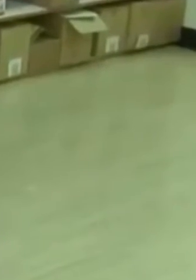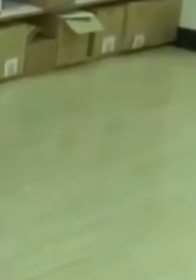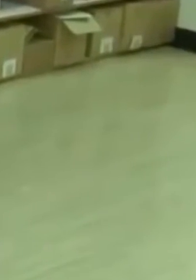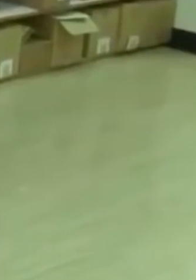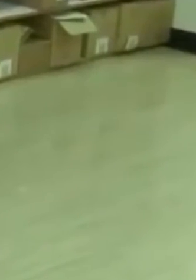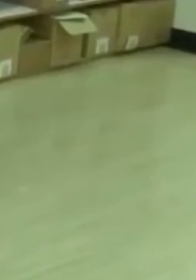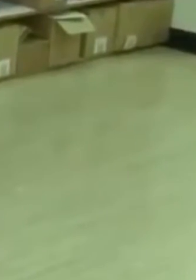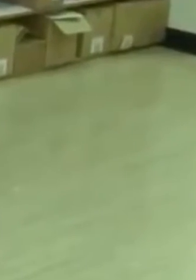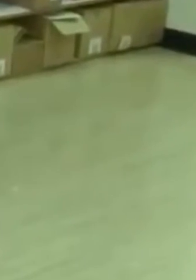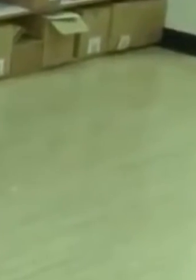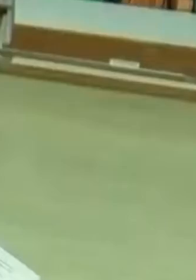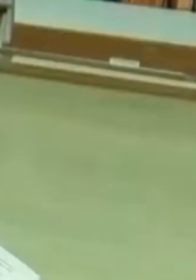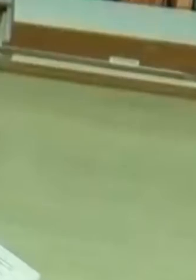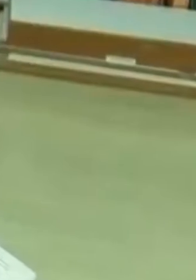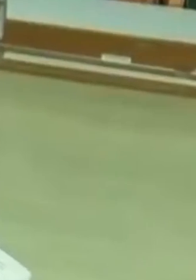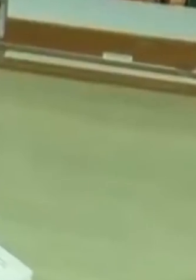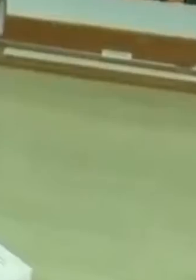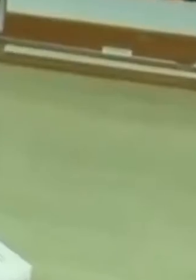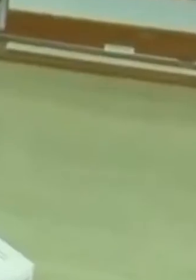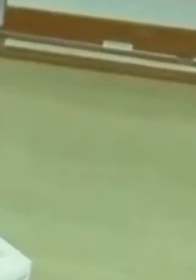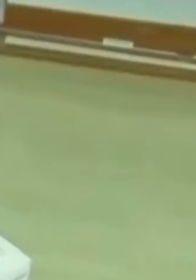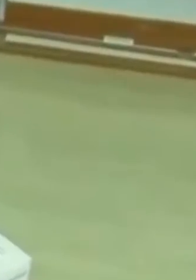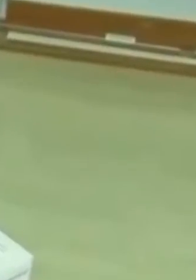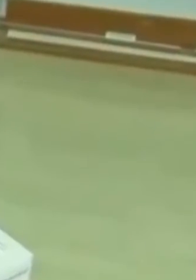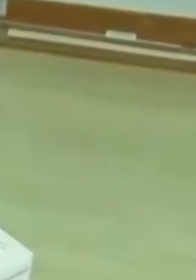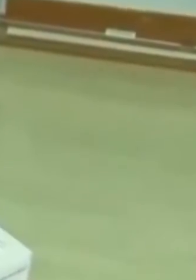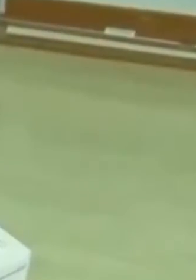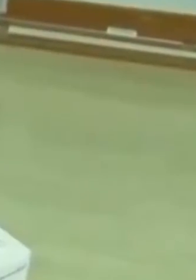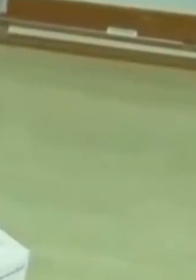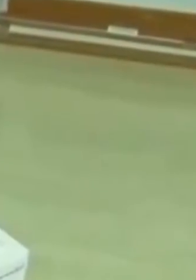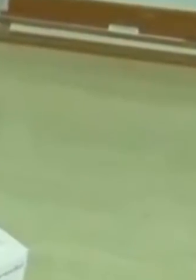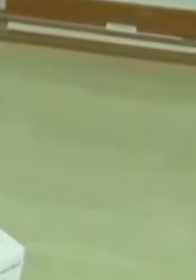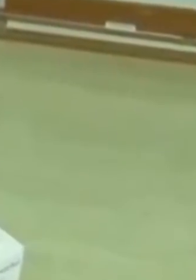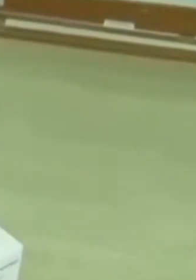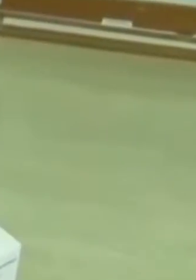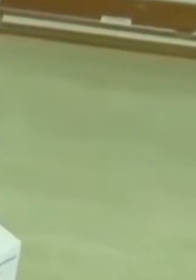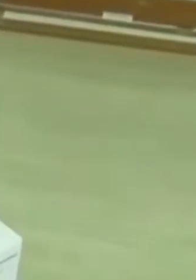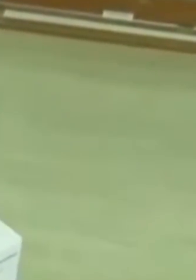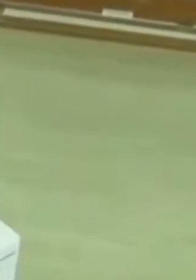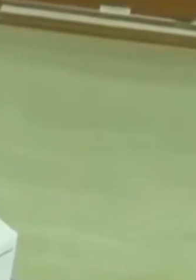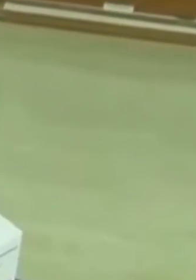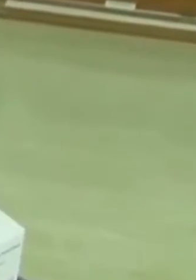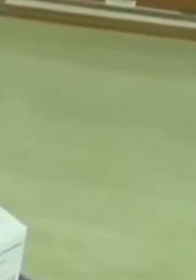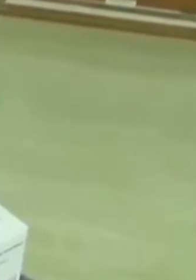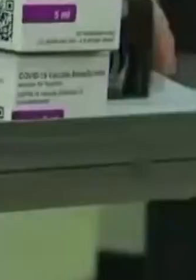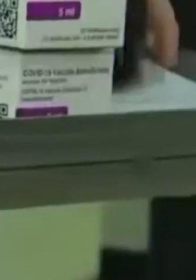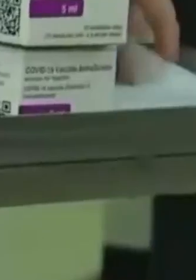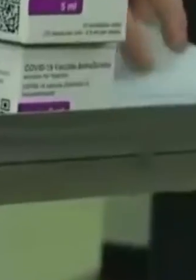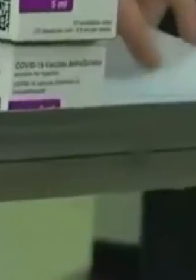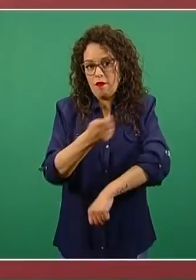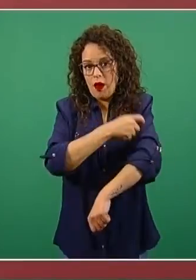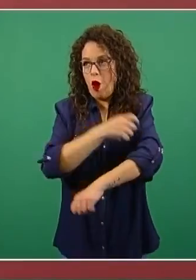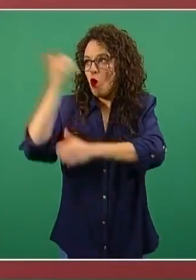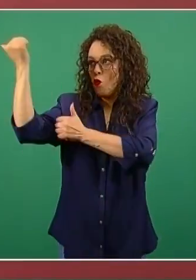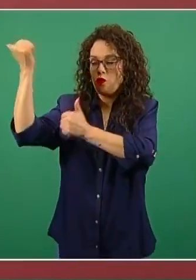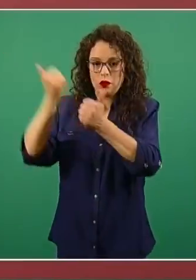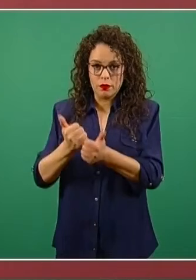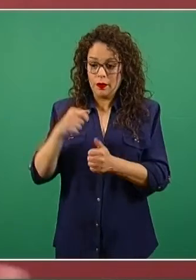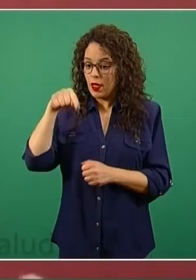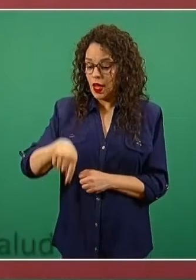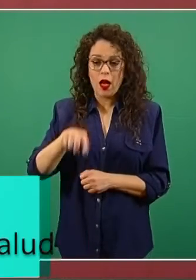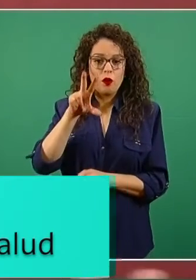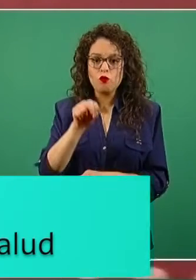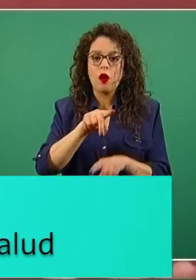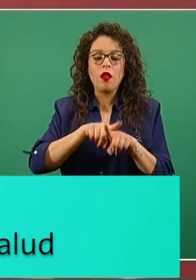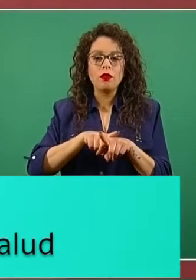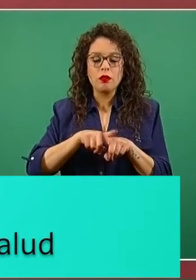que la vacuna rusa tiene un esquema de precio fijo como las demás marcas, que es de 9.90 dólares por cada dosis. La vacuna tiene